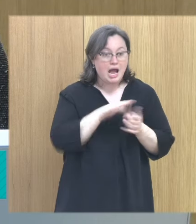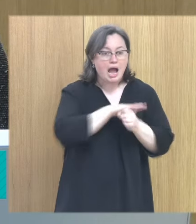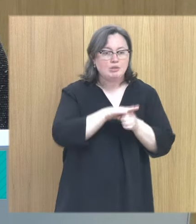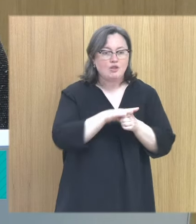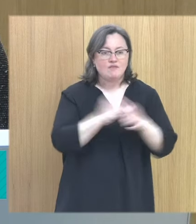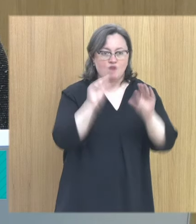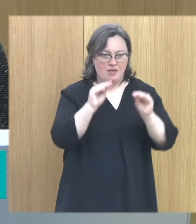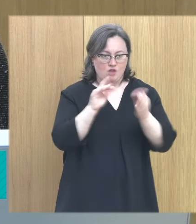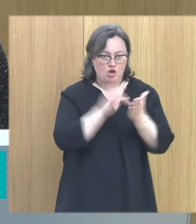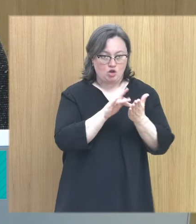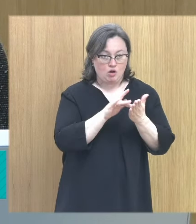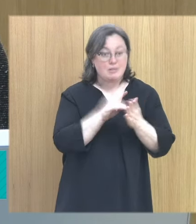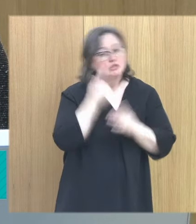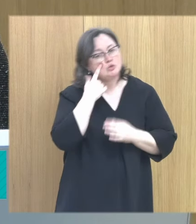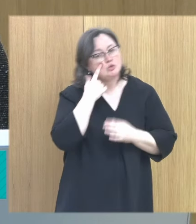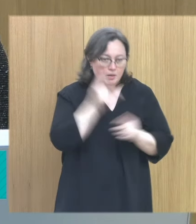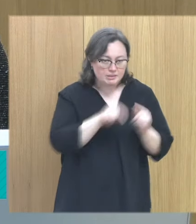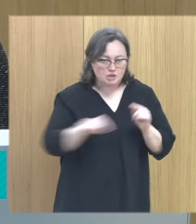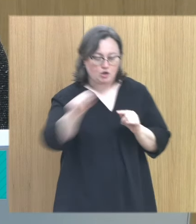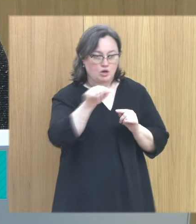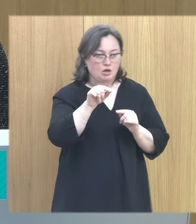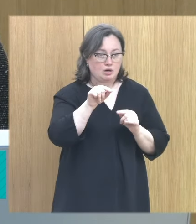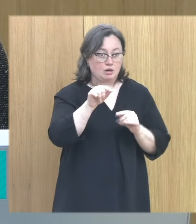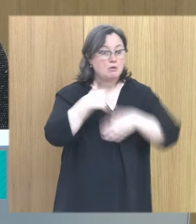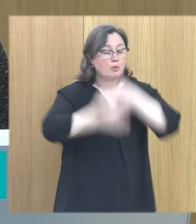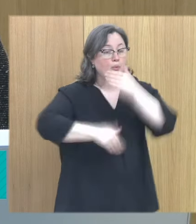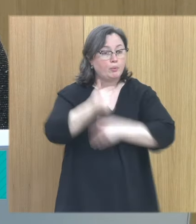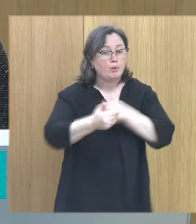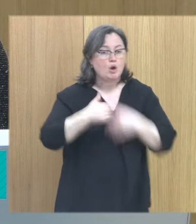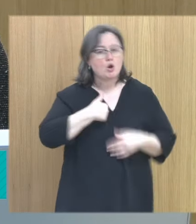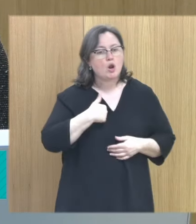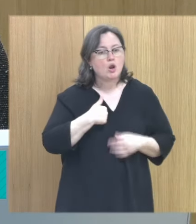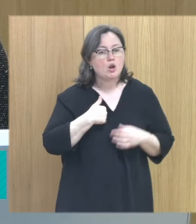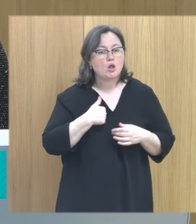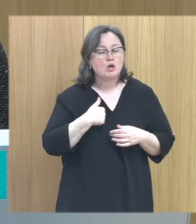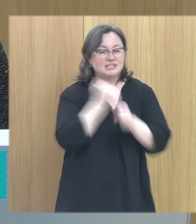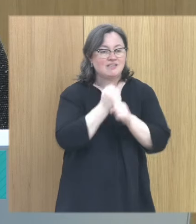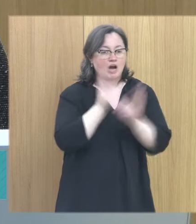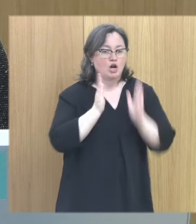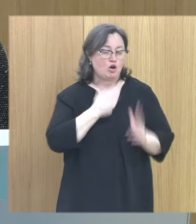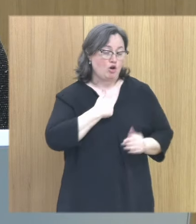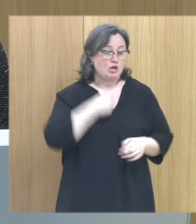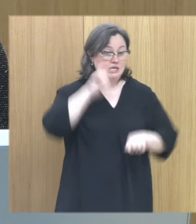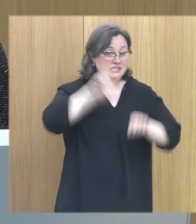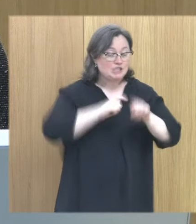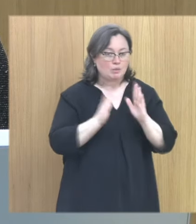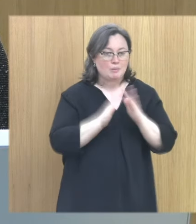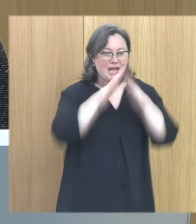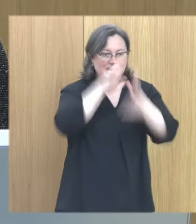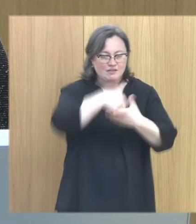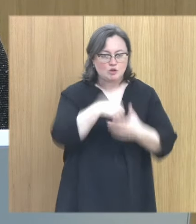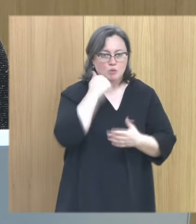formación y de la supervisión. Más adelante empecé a trabajar como psicoterapeuta en casos de abuso